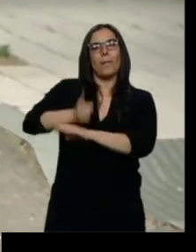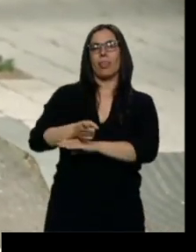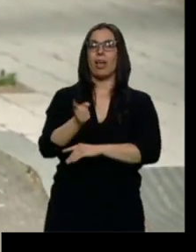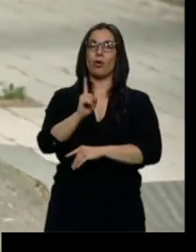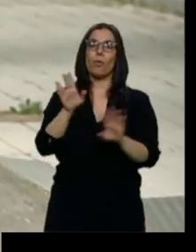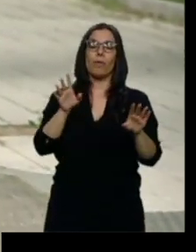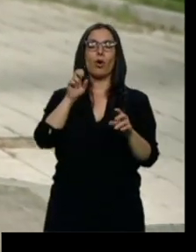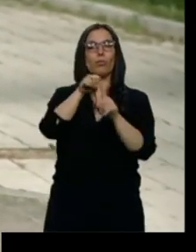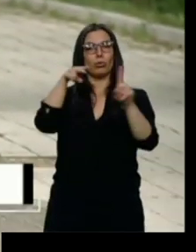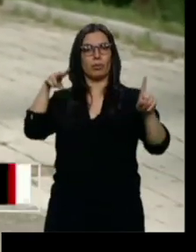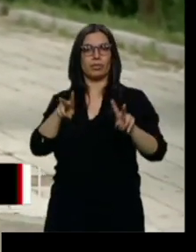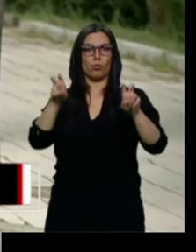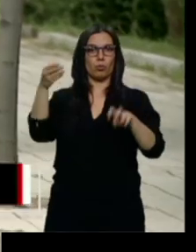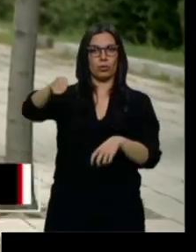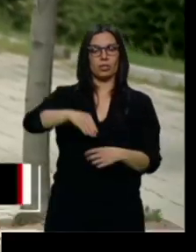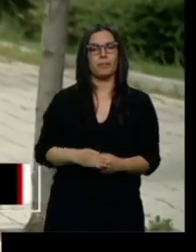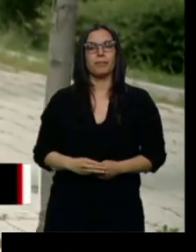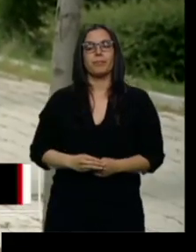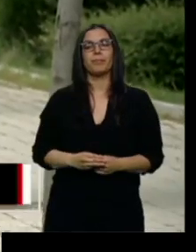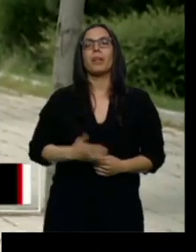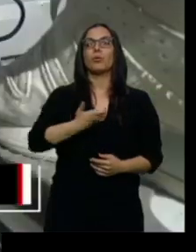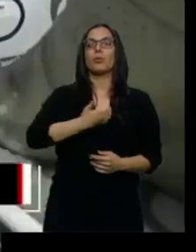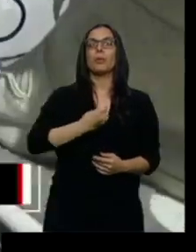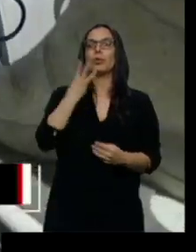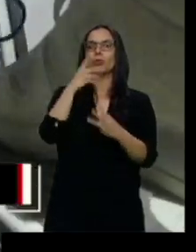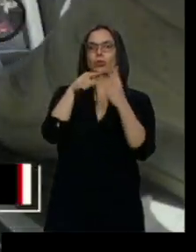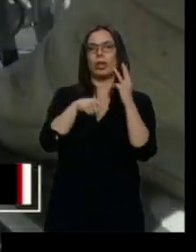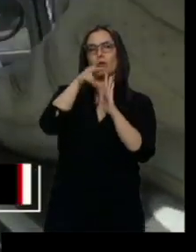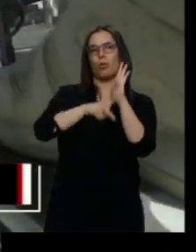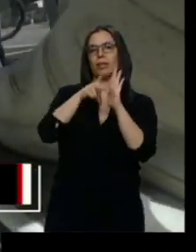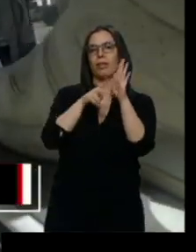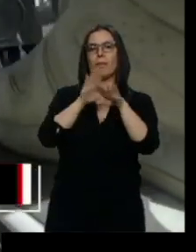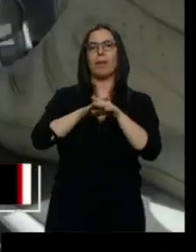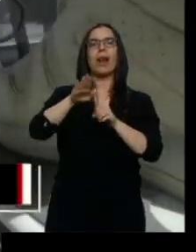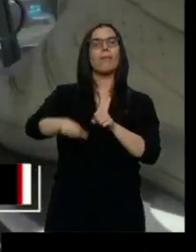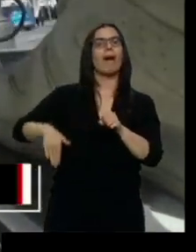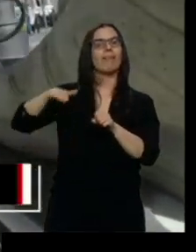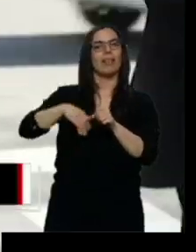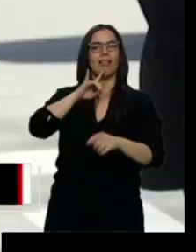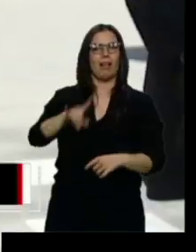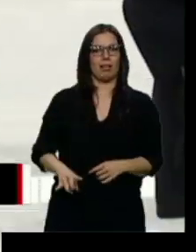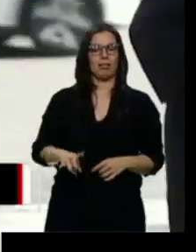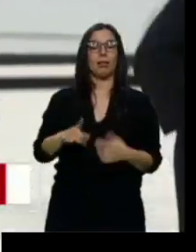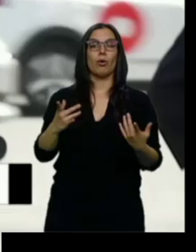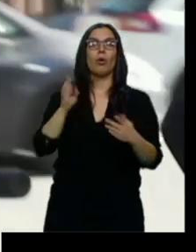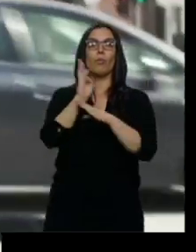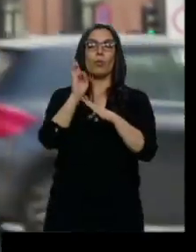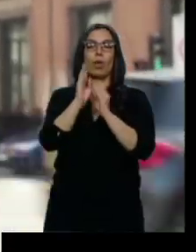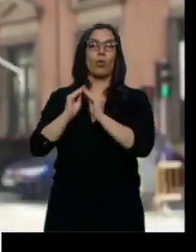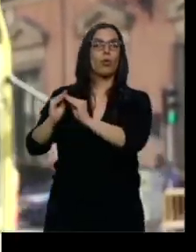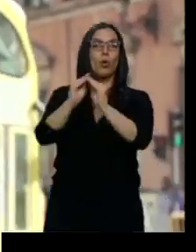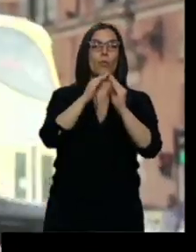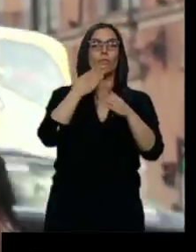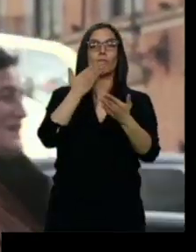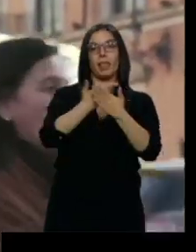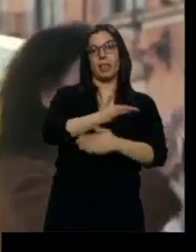Solo tres ayuntamientos han regulado el uso de los patinetes eléctricos. El Procurador del Común ha pedido al resto que se apliquen y también lo